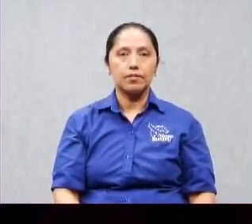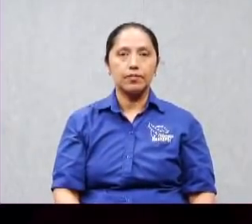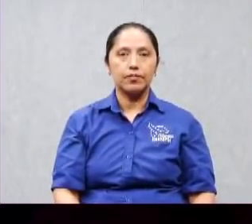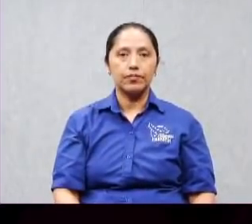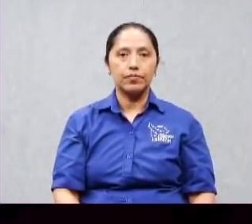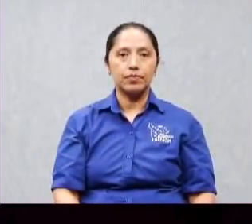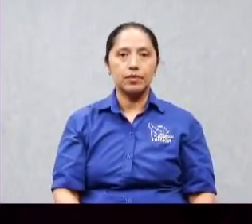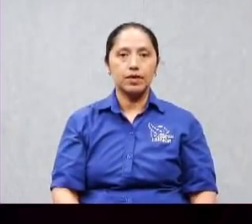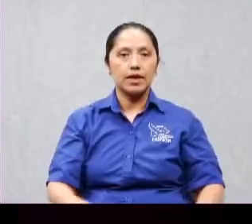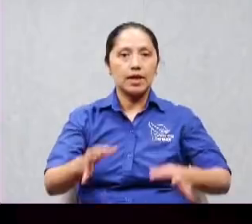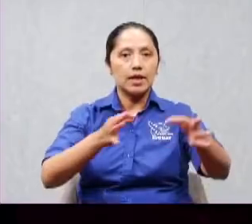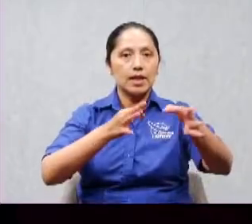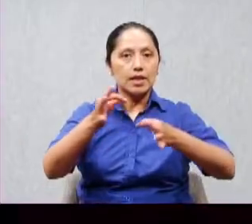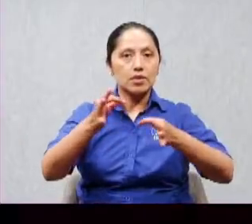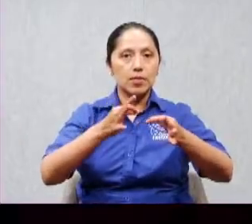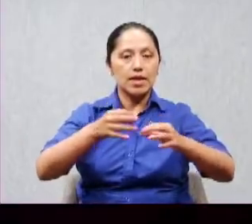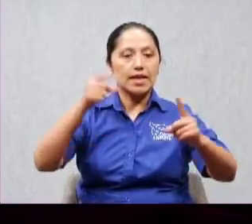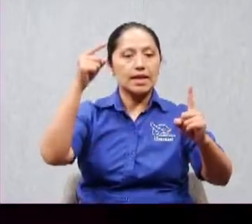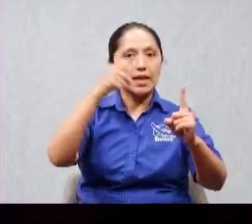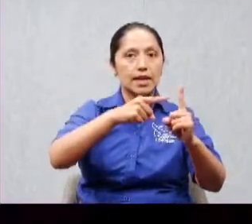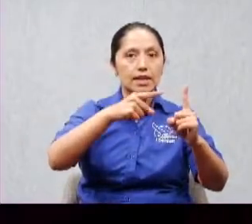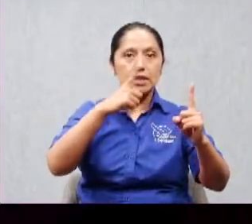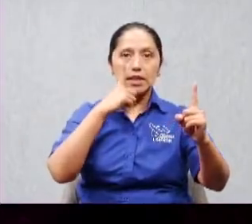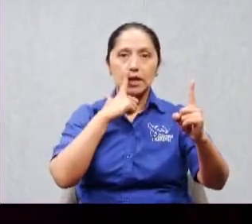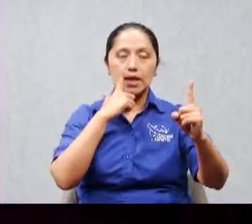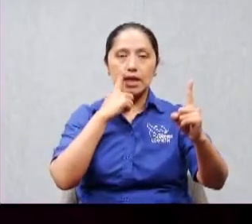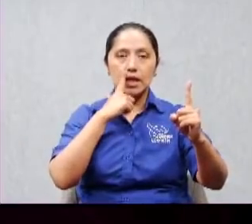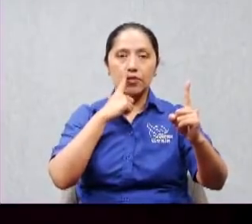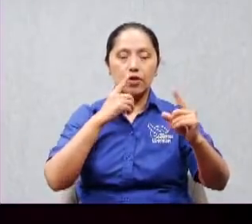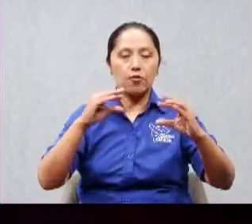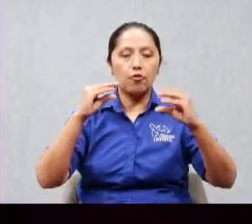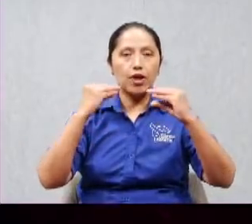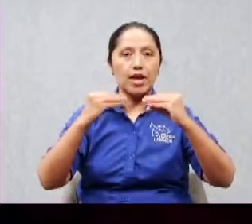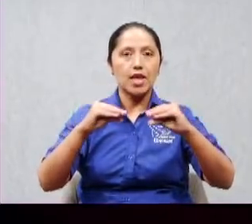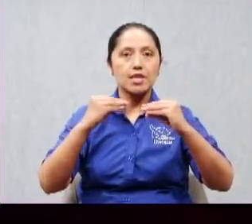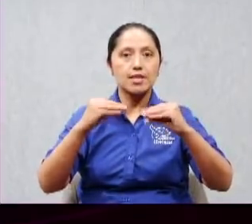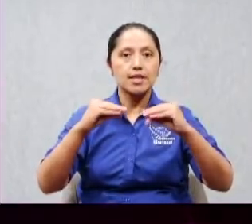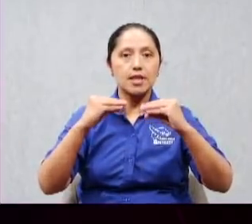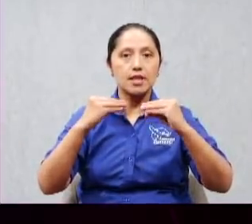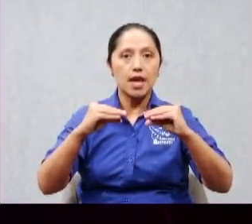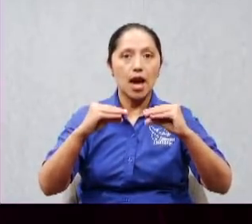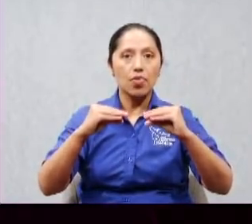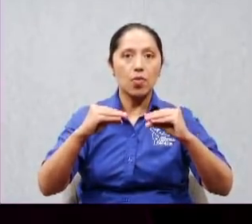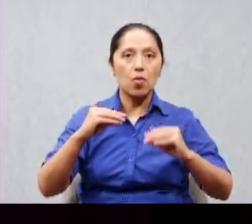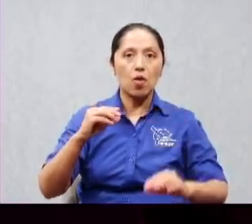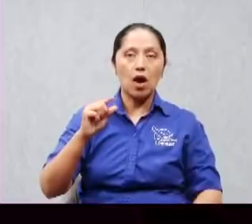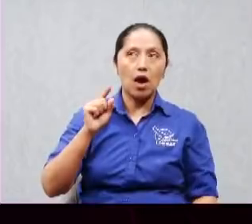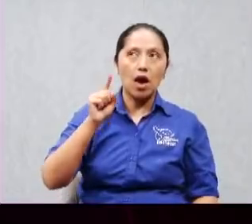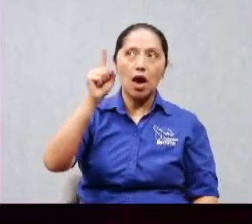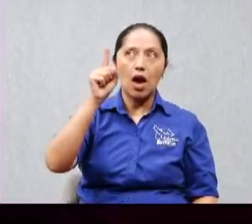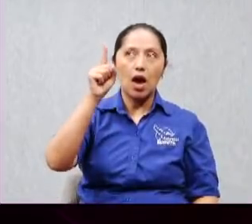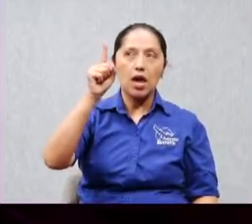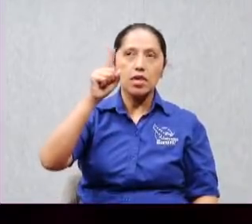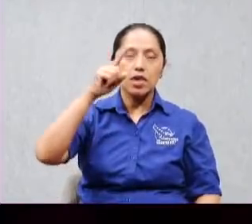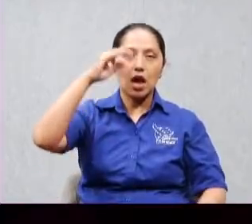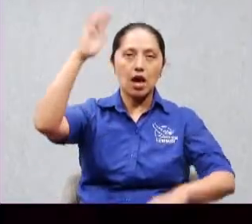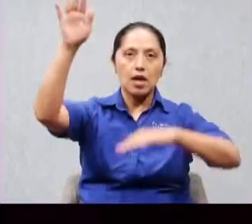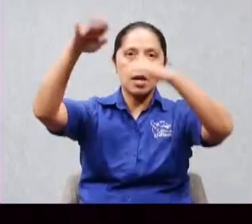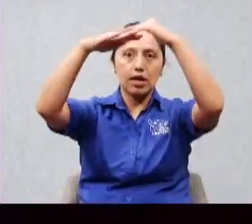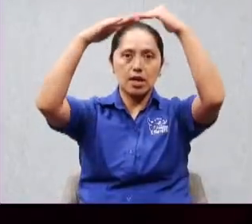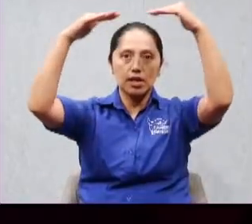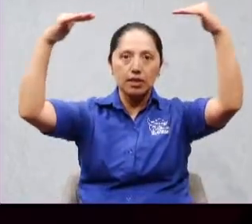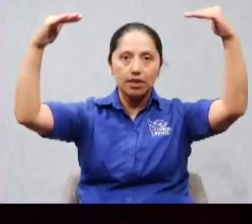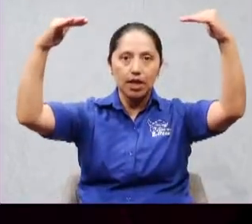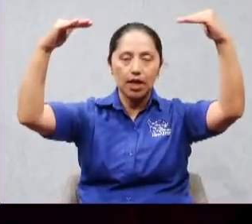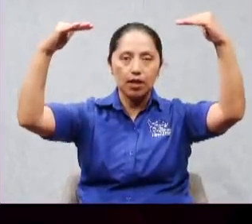él fue instruido en el reino de los cielos es decir él antes de eso él era él